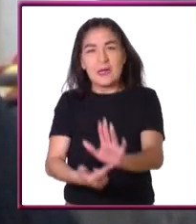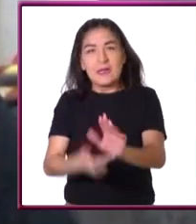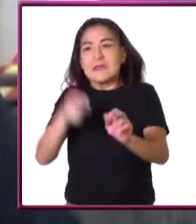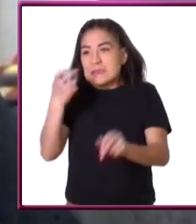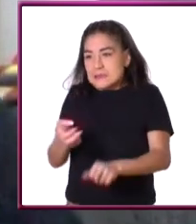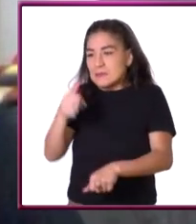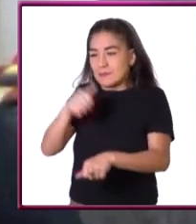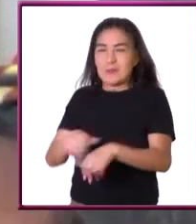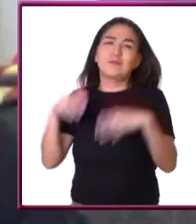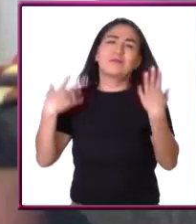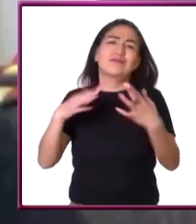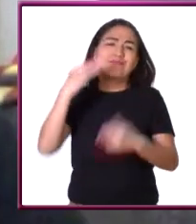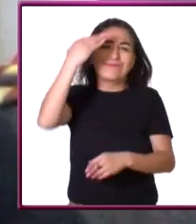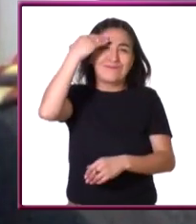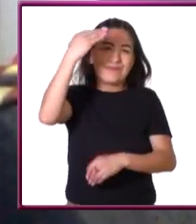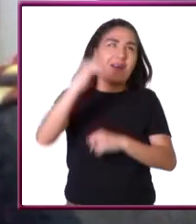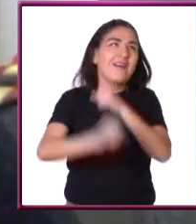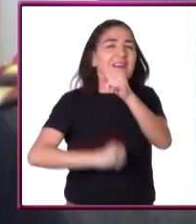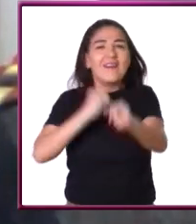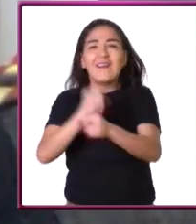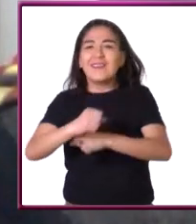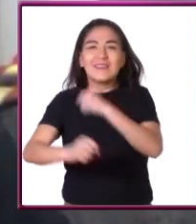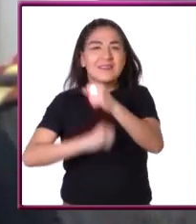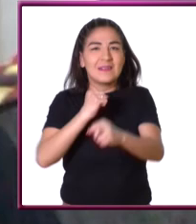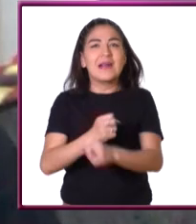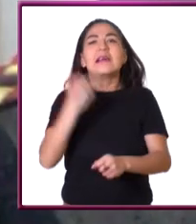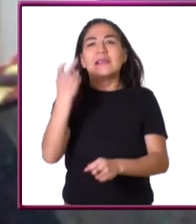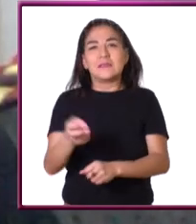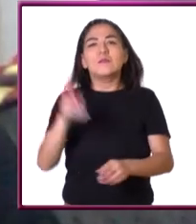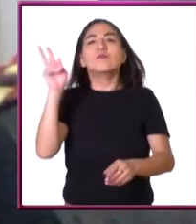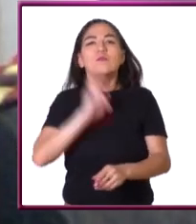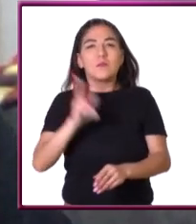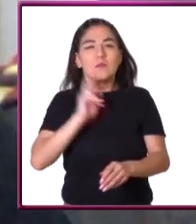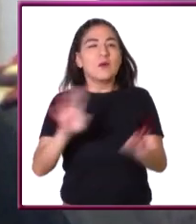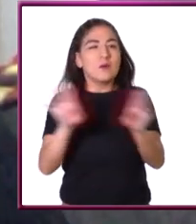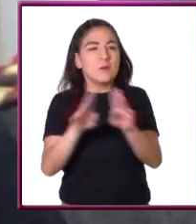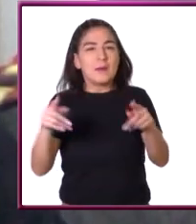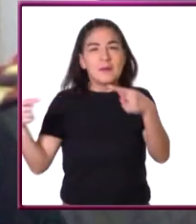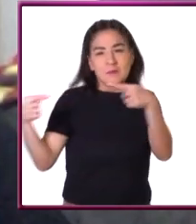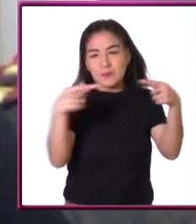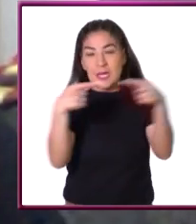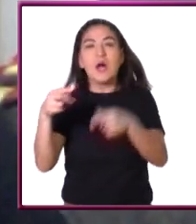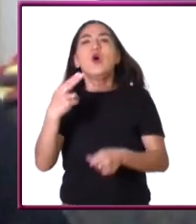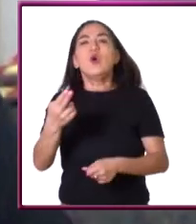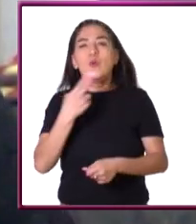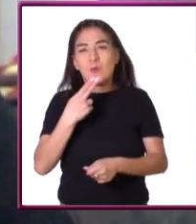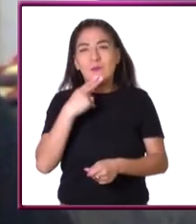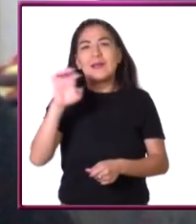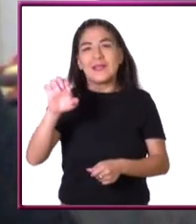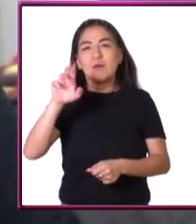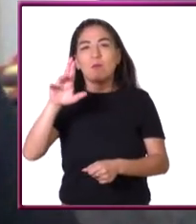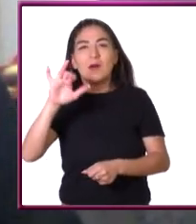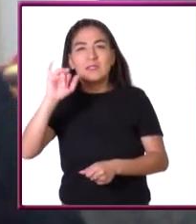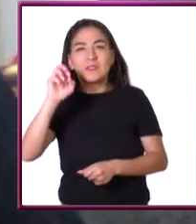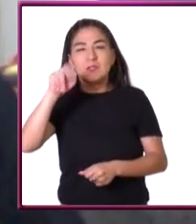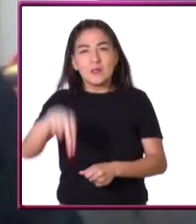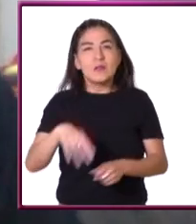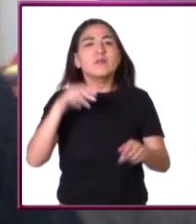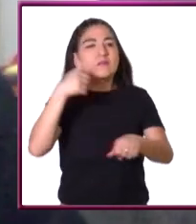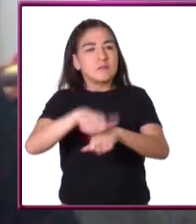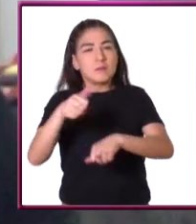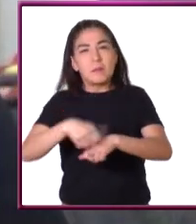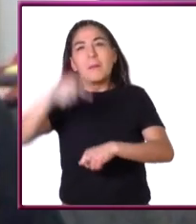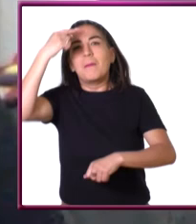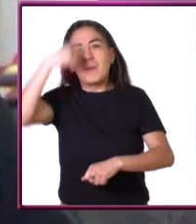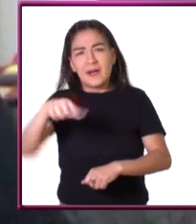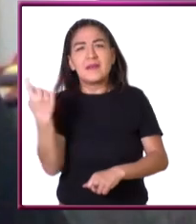ese número primo tardaría muchos años entonces hacen lo que se le conoce como pruebas de primalidad y usan ecuaciones apoyándose en